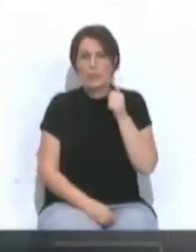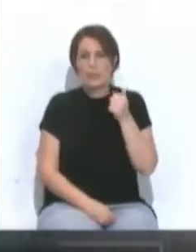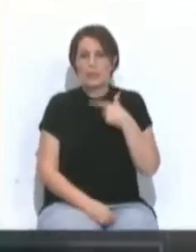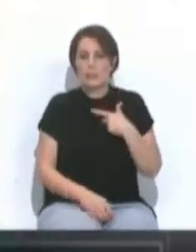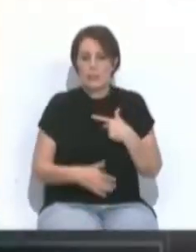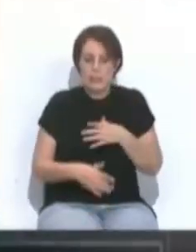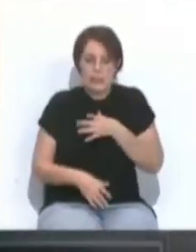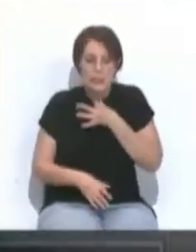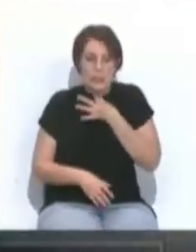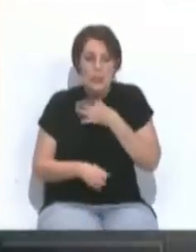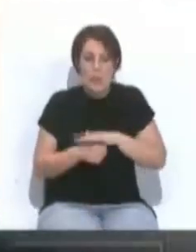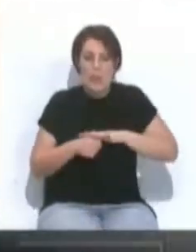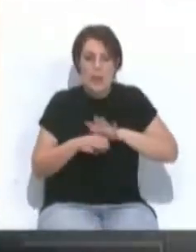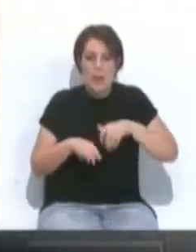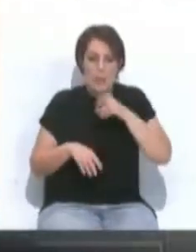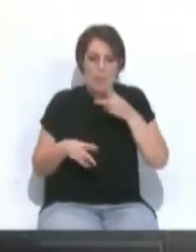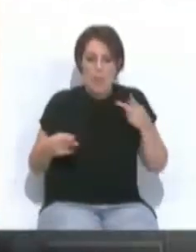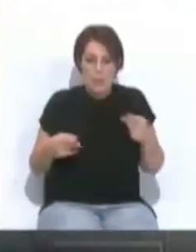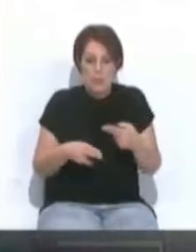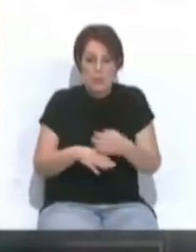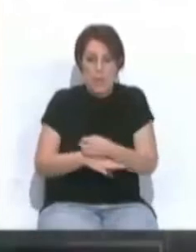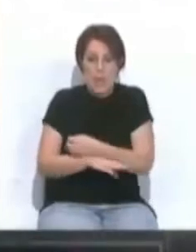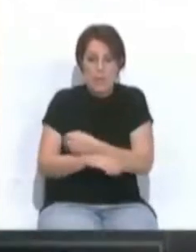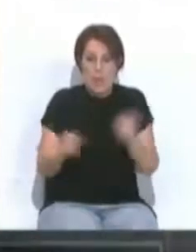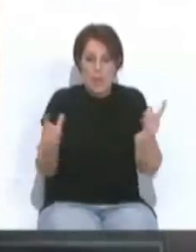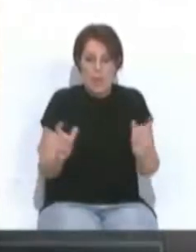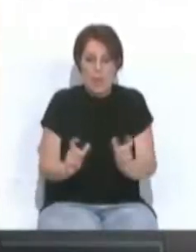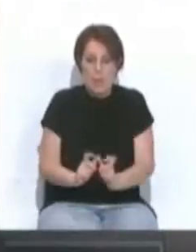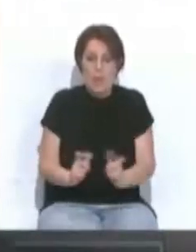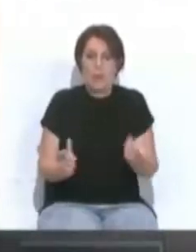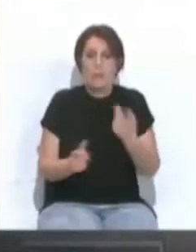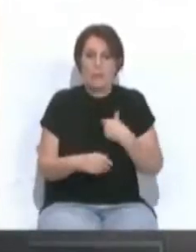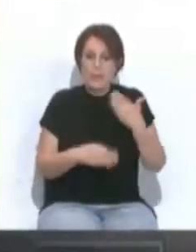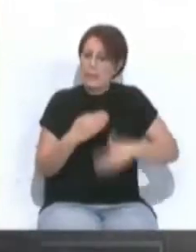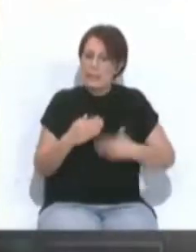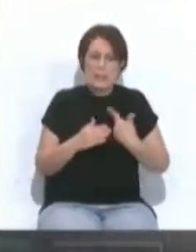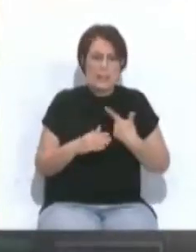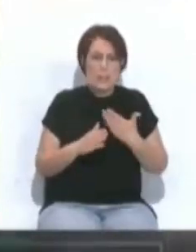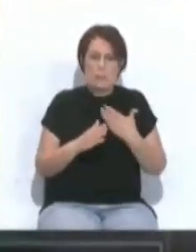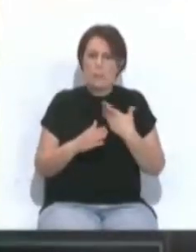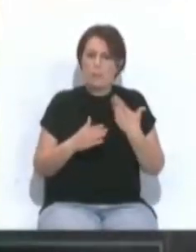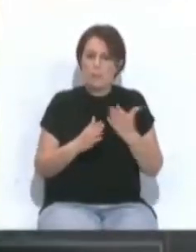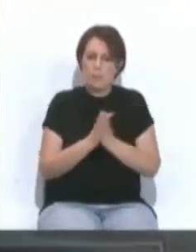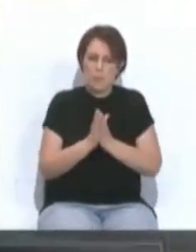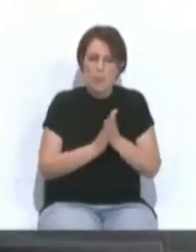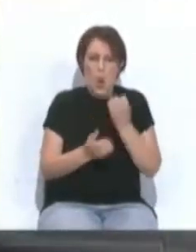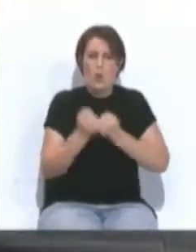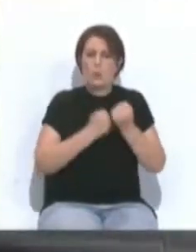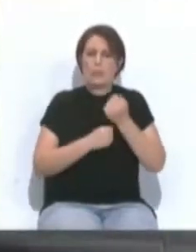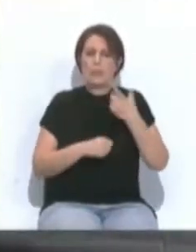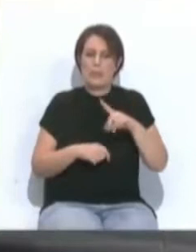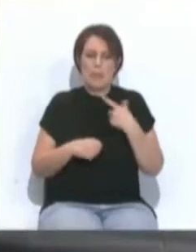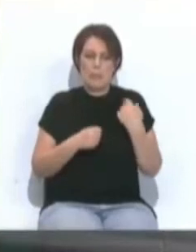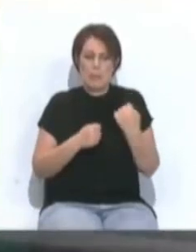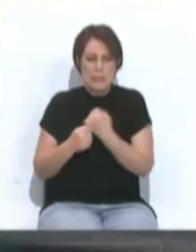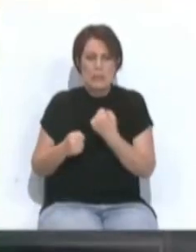estrangulando a la provincia de Cádiz con los recortes ferroviarios. Está limitando nuestro potencial económico y nuestro potencial